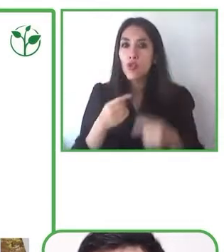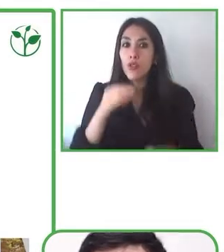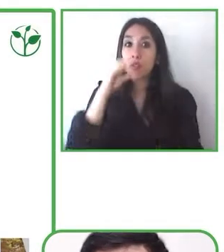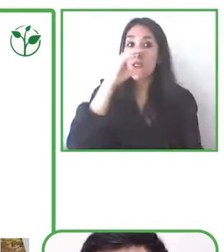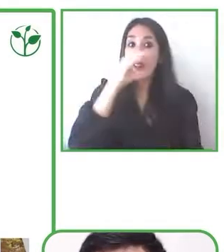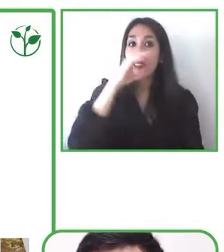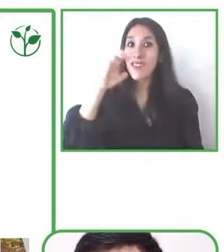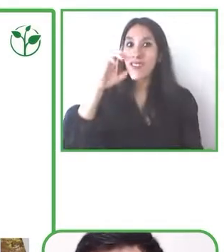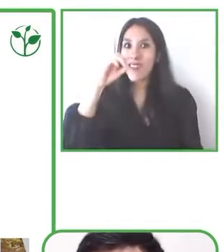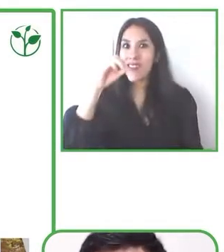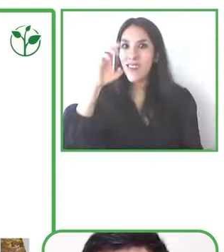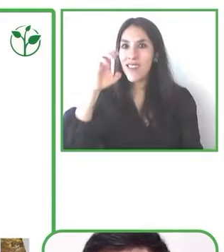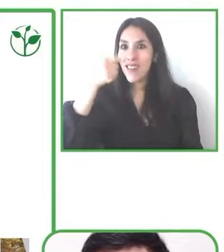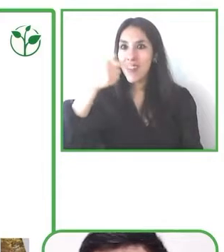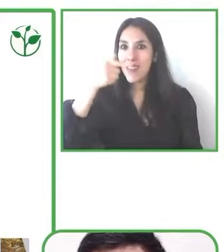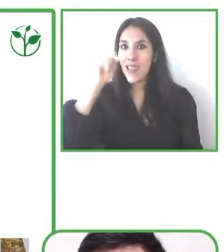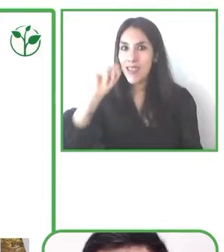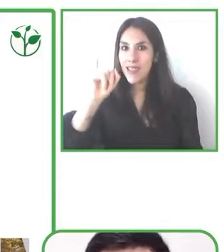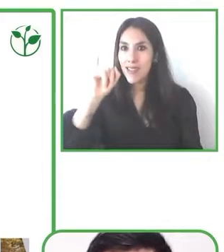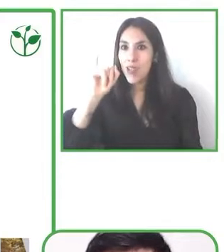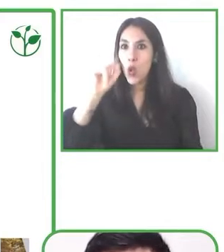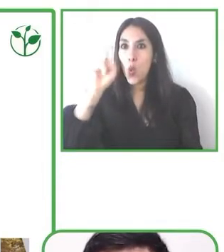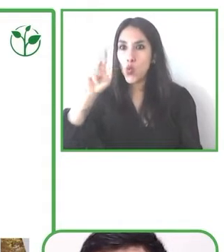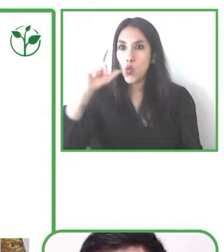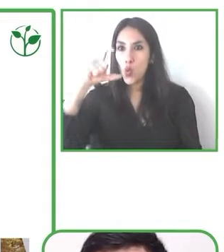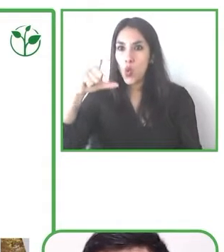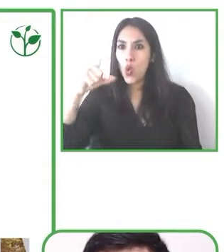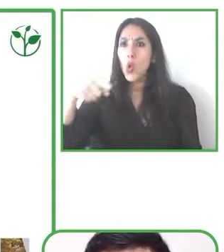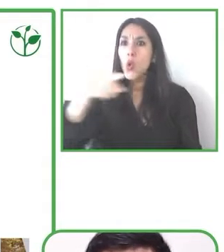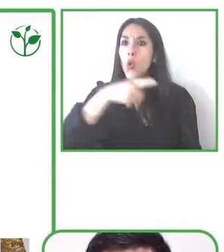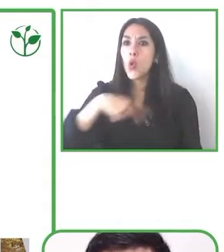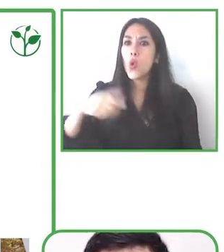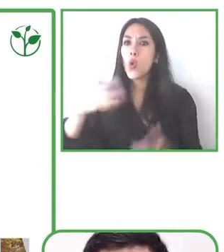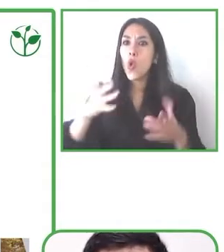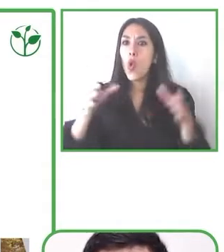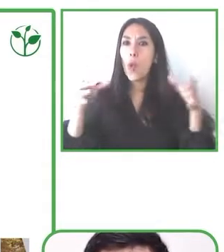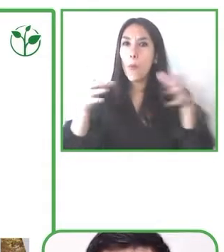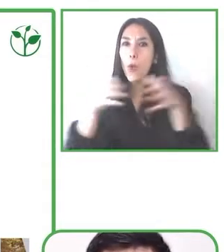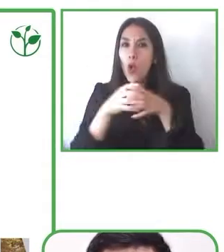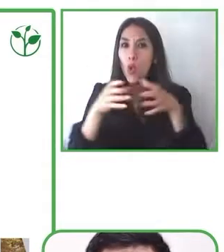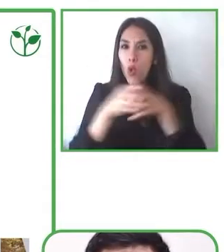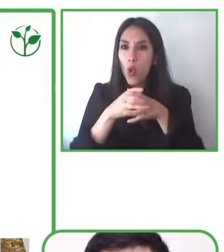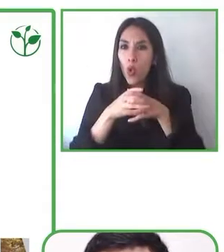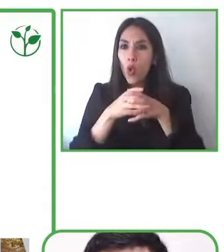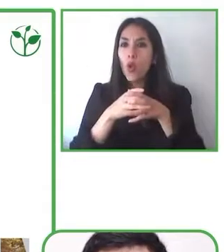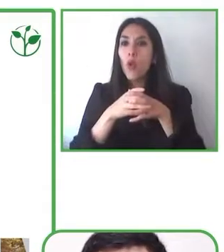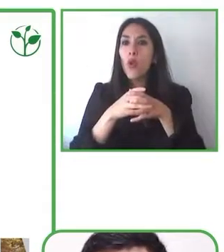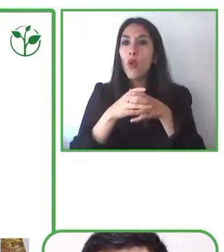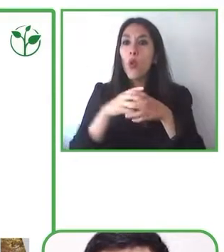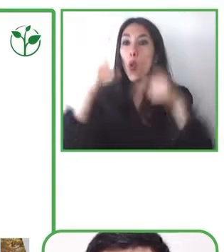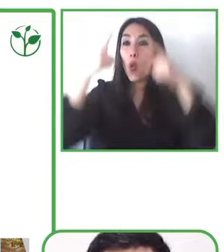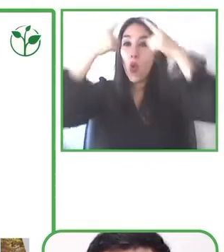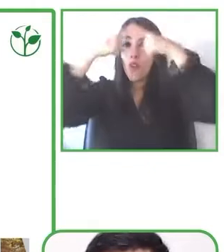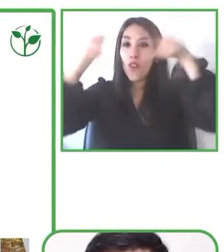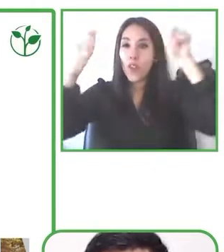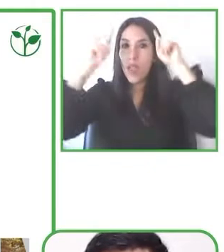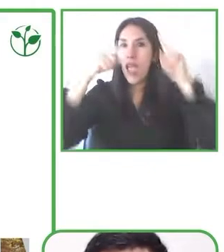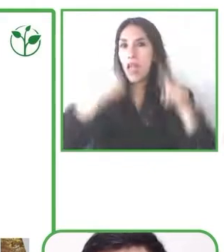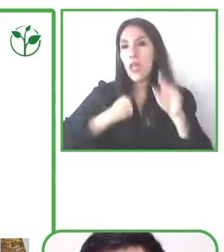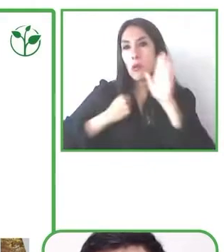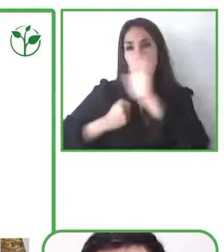de la Pontificia Universidad Católica y básicamente somos un centro que nos encargamos de desarrollar soluciones tecnológicas